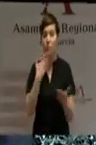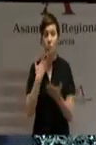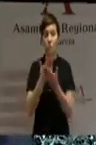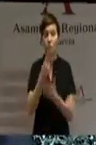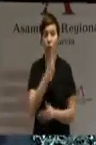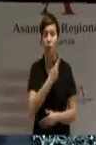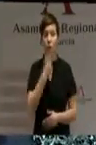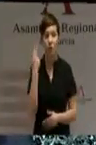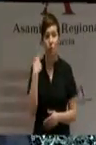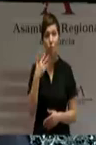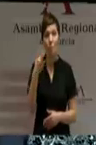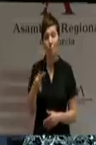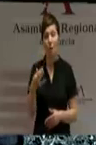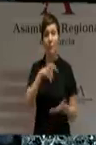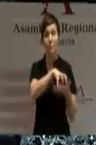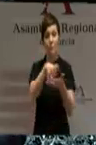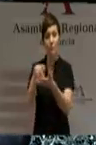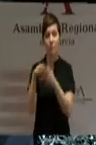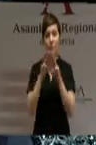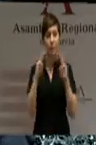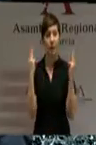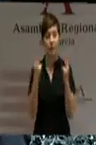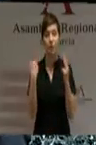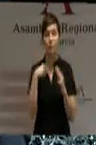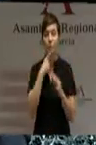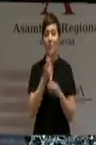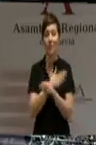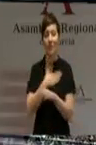parlamentarias para que trabajemos juntos con la región.